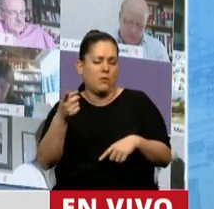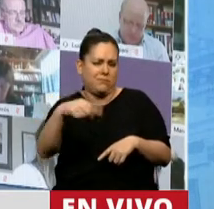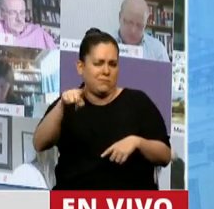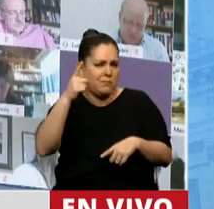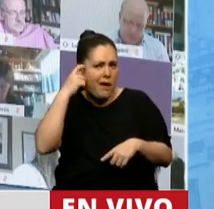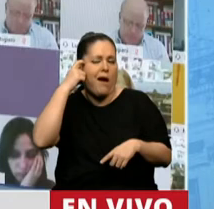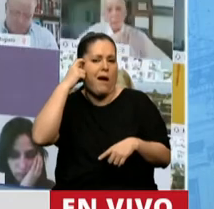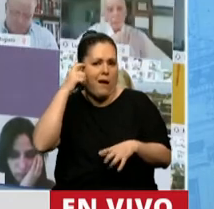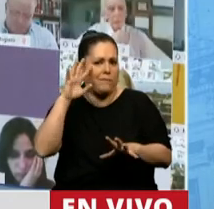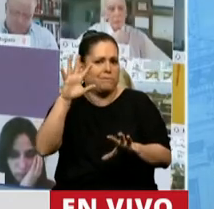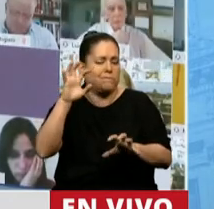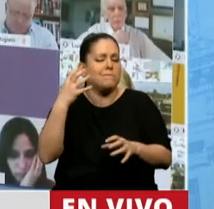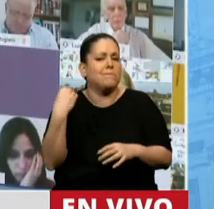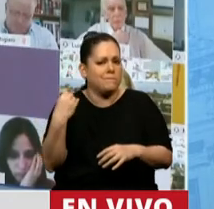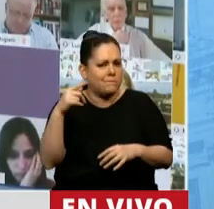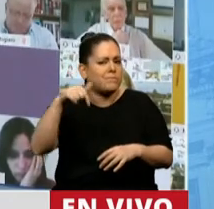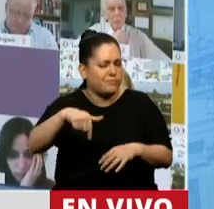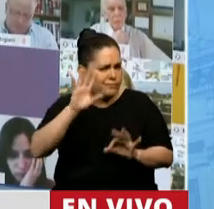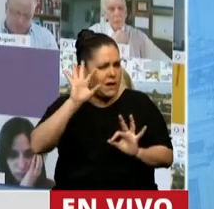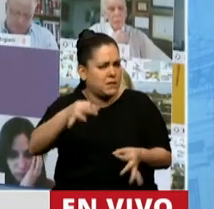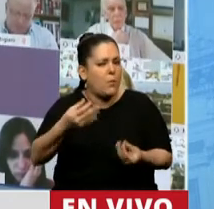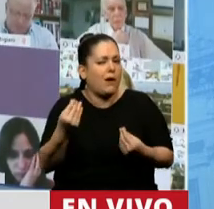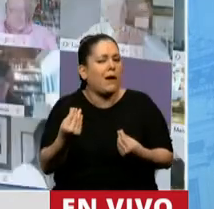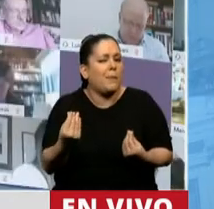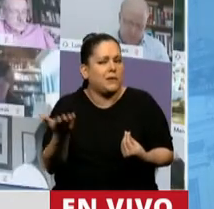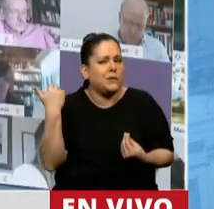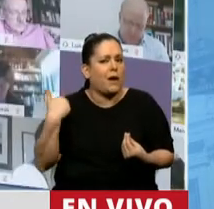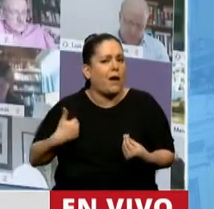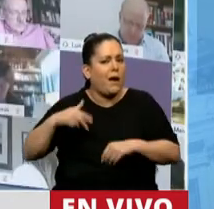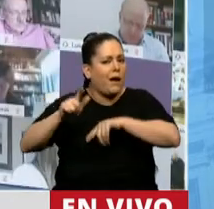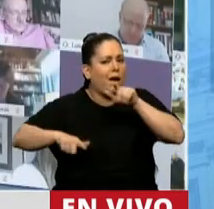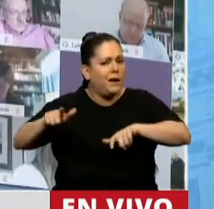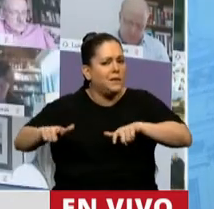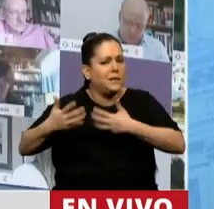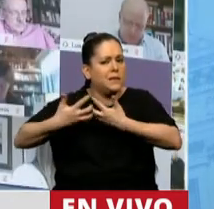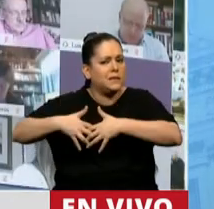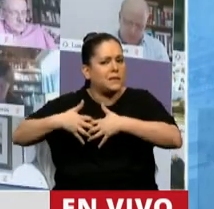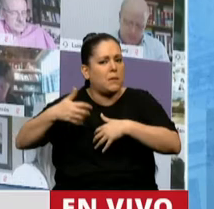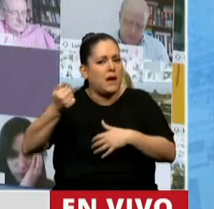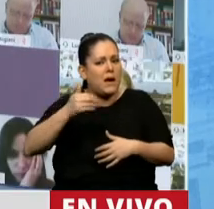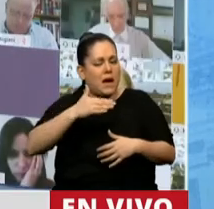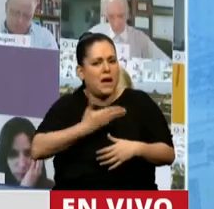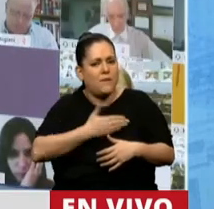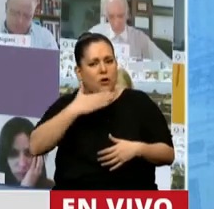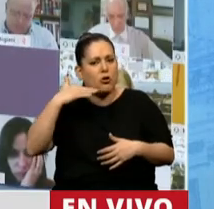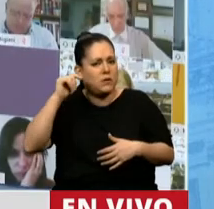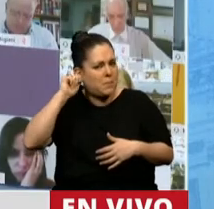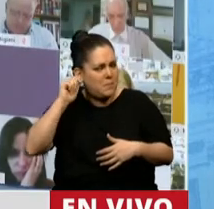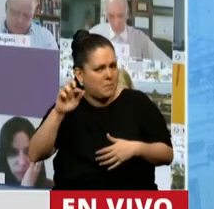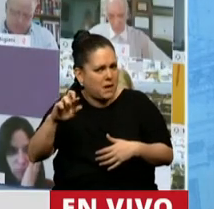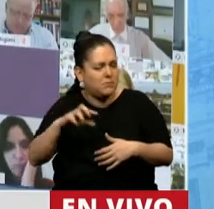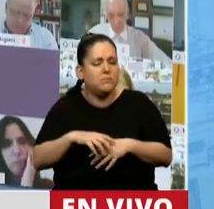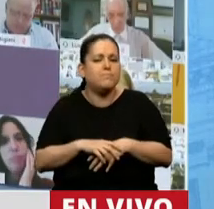no hace falta recordar hoy aquí lo que nos pasó a los argentinos con aquel sistema previsional. Pero lo que sí